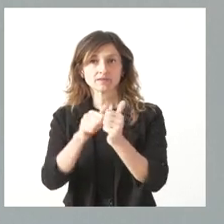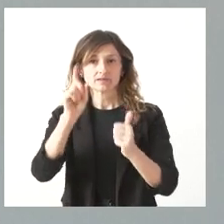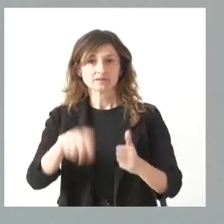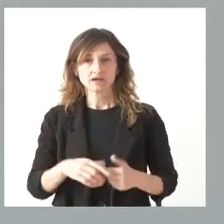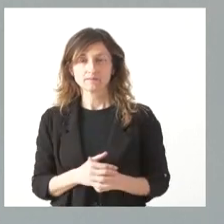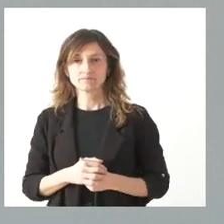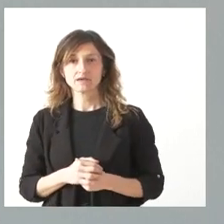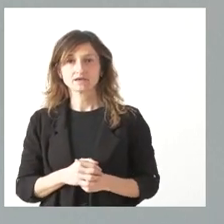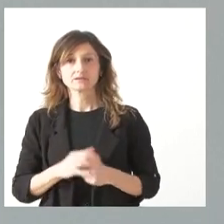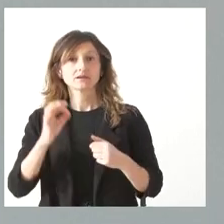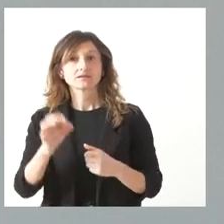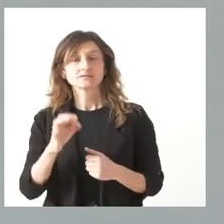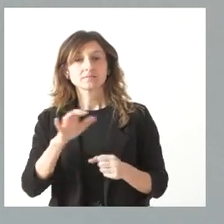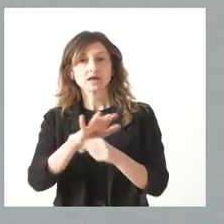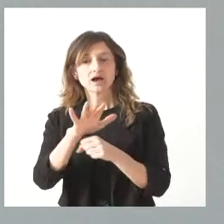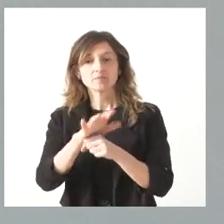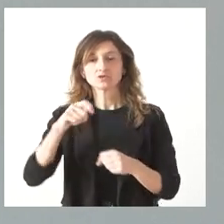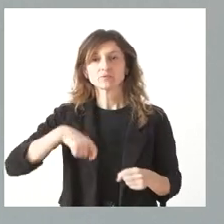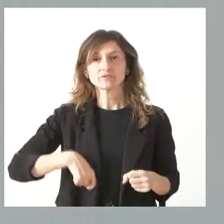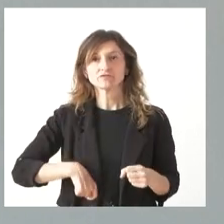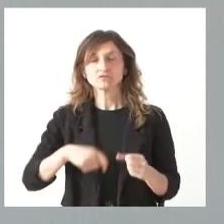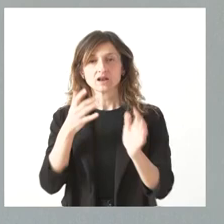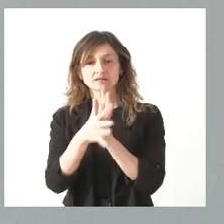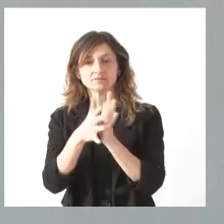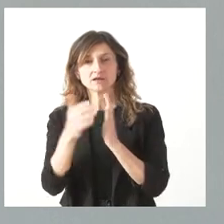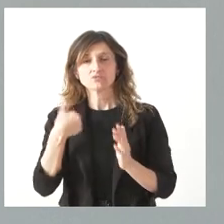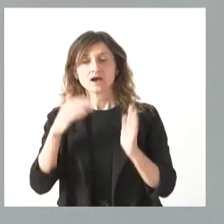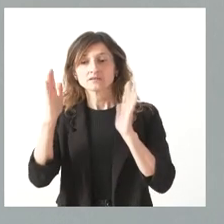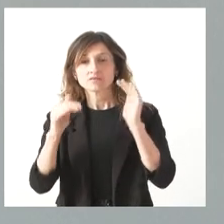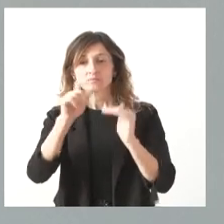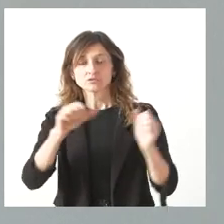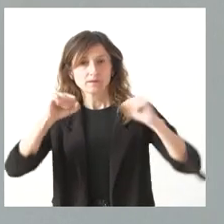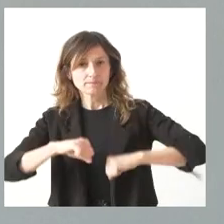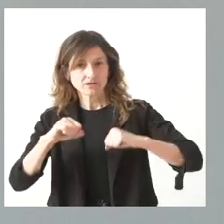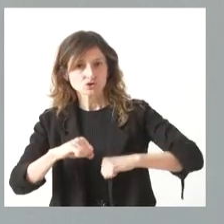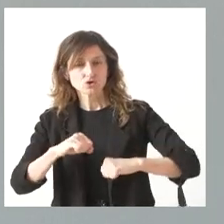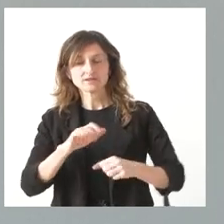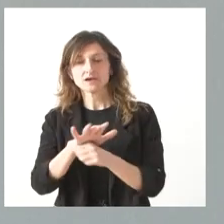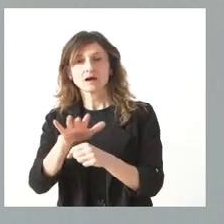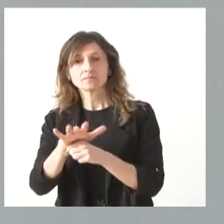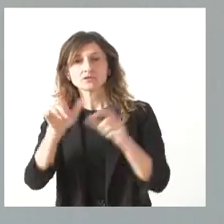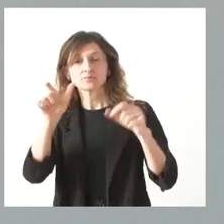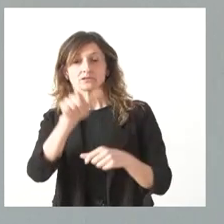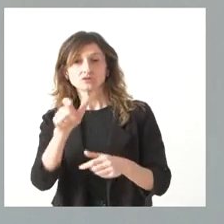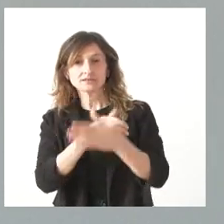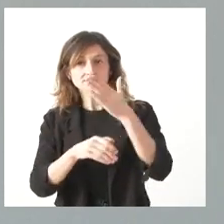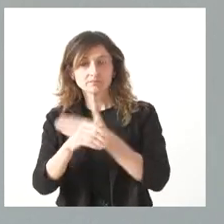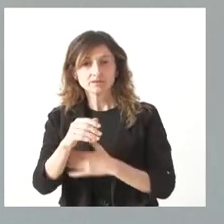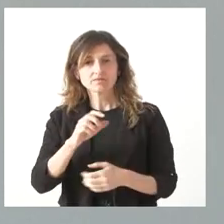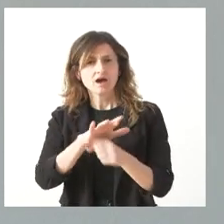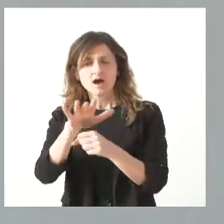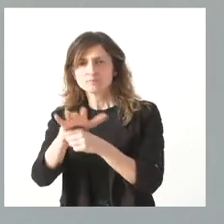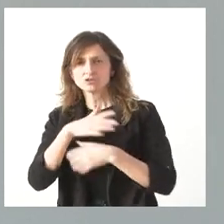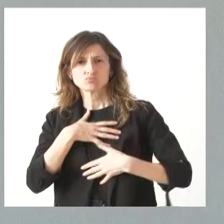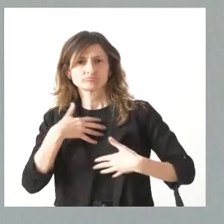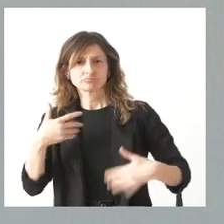donde siempre este ámbito profesional es el que hemos manifestado para el ámbito de la atención a las personas mayores, para el ámbito de las personas con discapacidad, para el ámbito de cualquier tipo